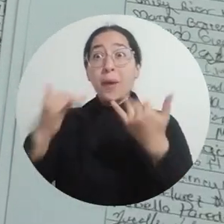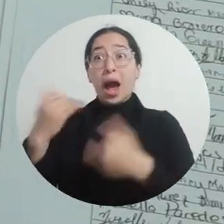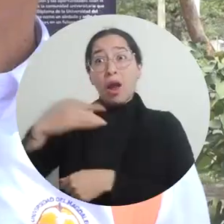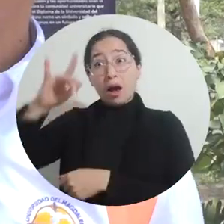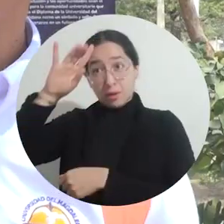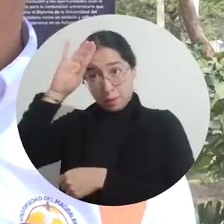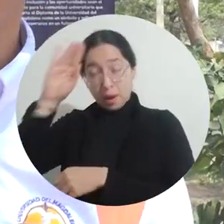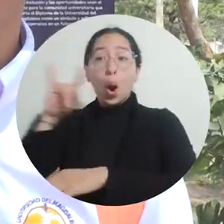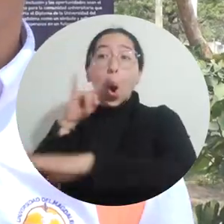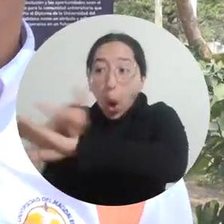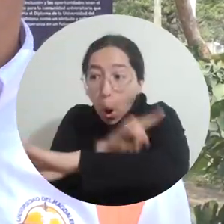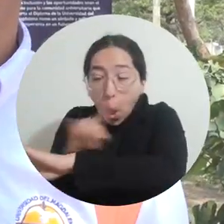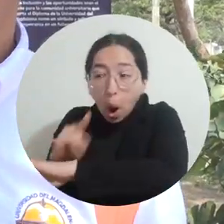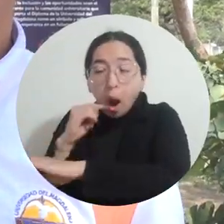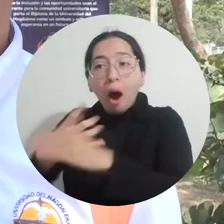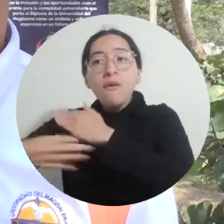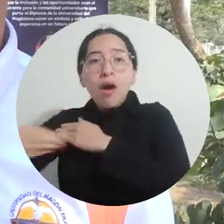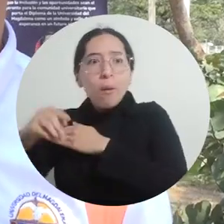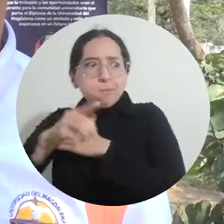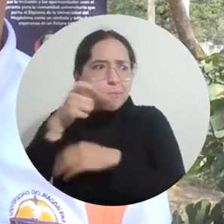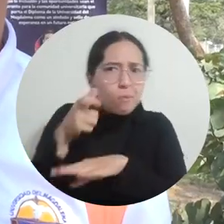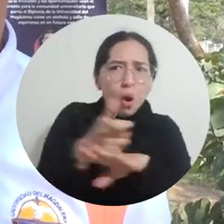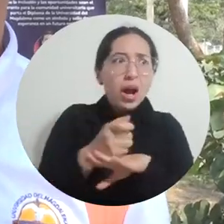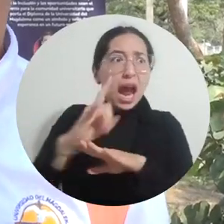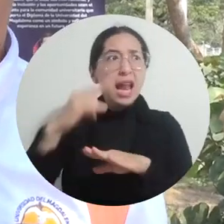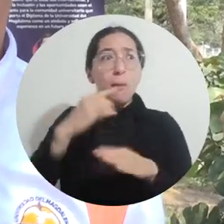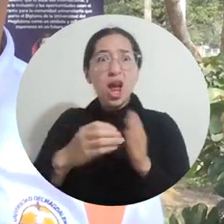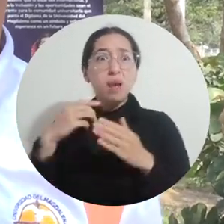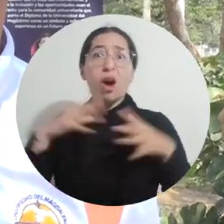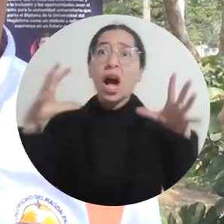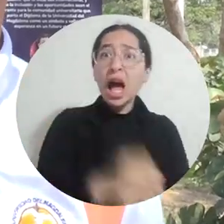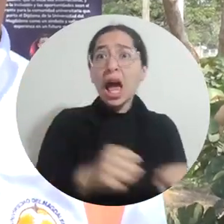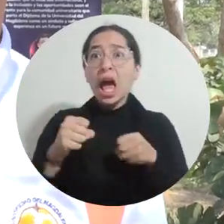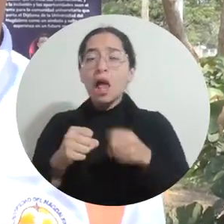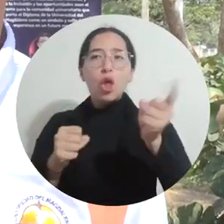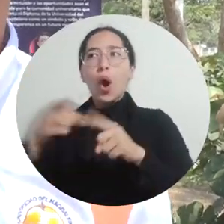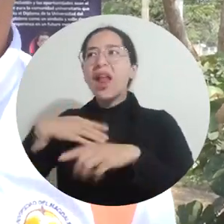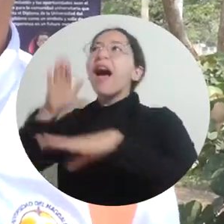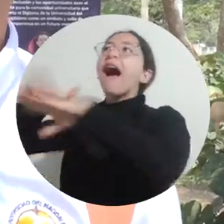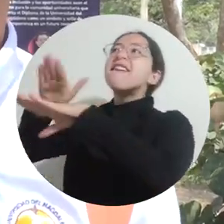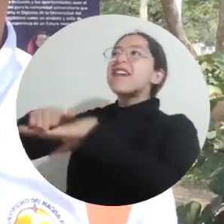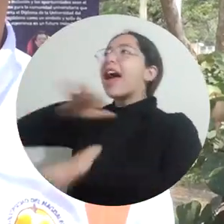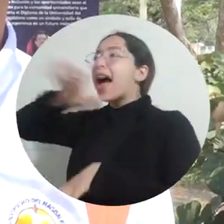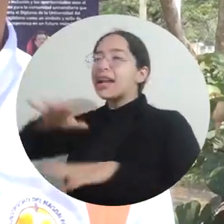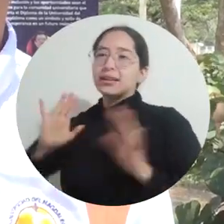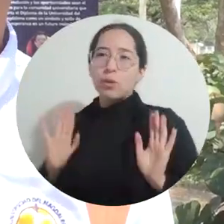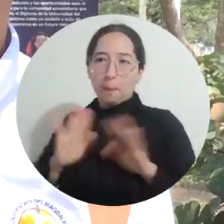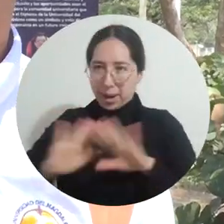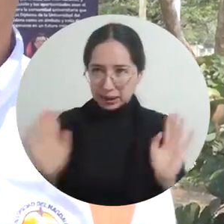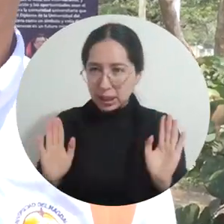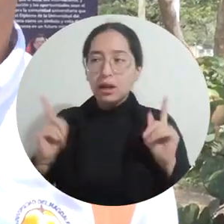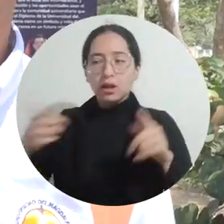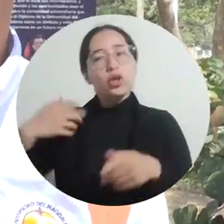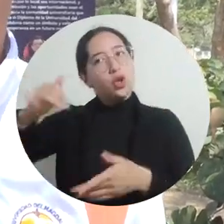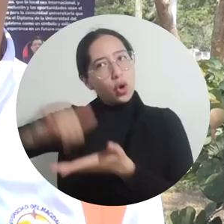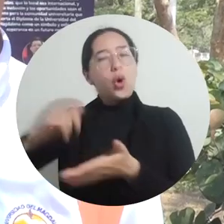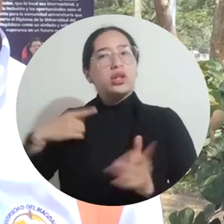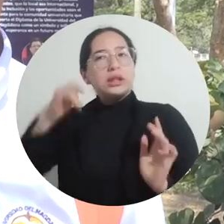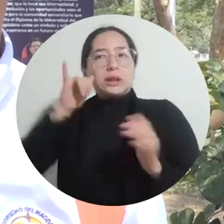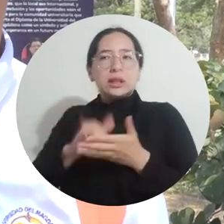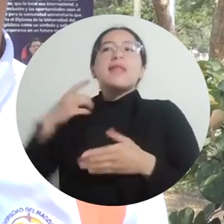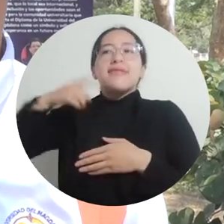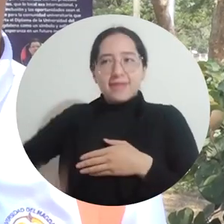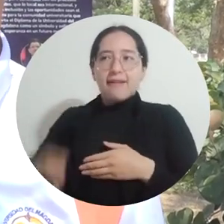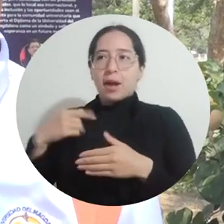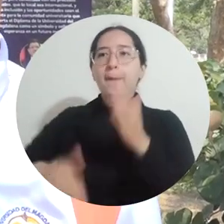acá a las afueras un vigilante móvil, pero él no puede actuar, él lo que debe hacer es informarle, pero a quién le informa si no tenemos, digamos, a los entes